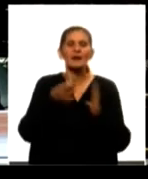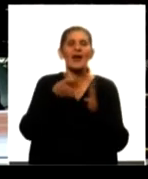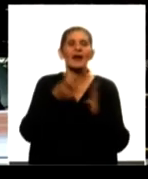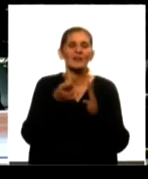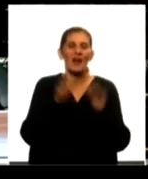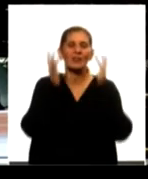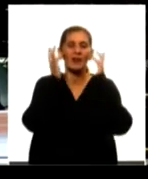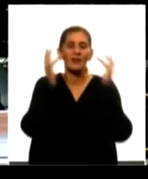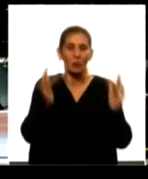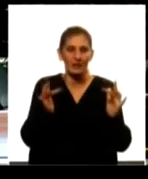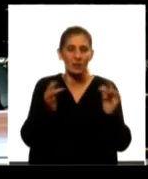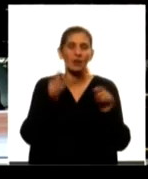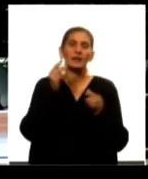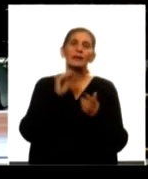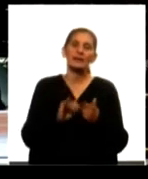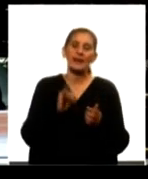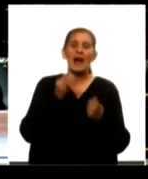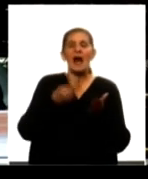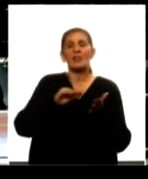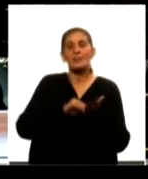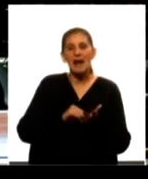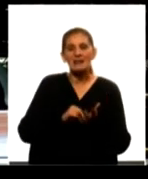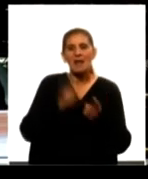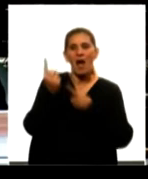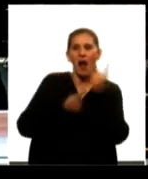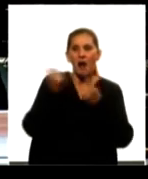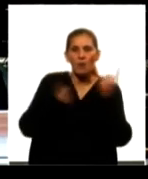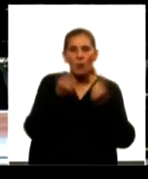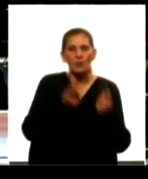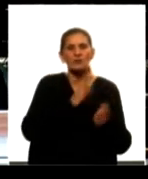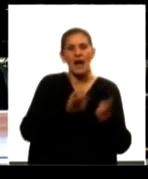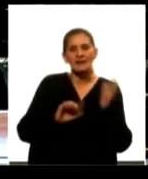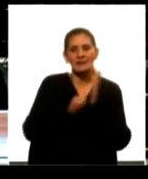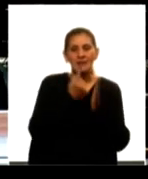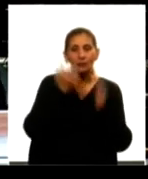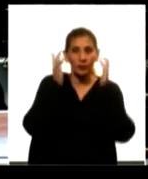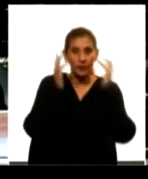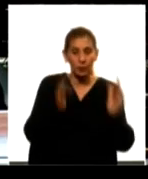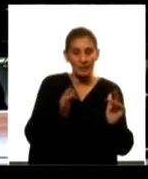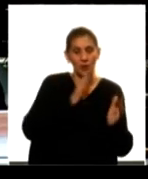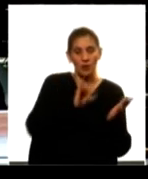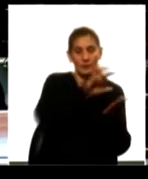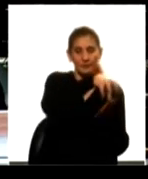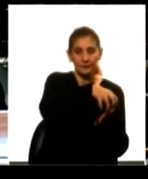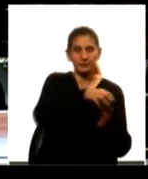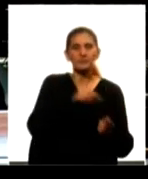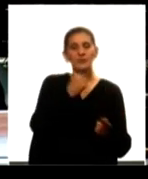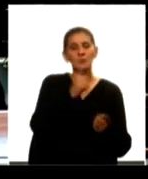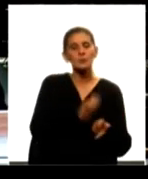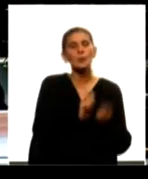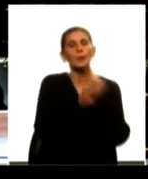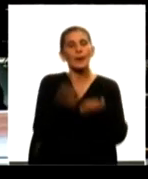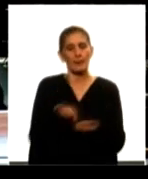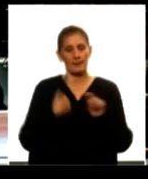educación en esos lugares y sobre todo atendiendo a los contextos donde los centros educativos están instalados. Es un cambio